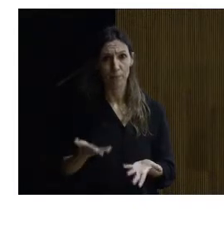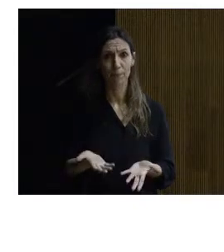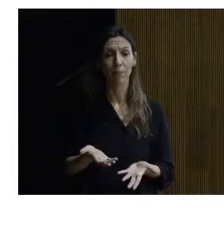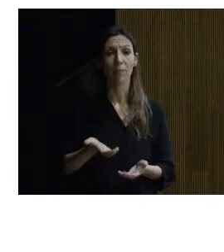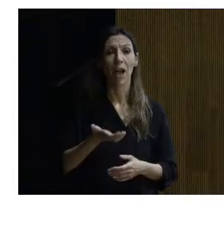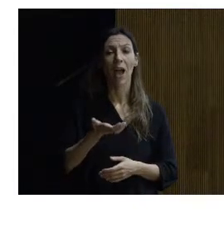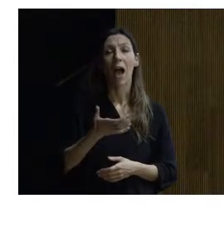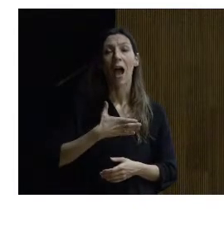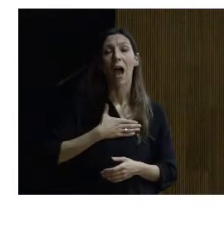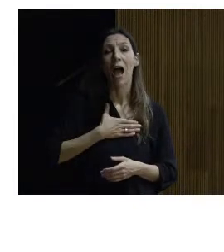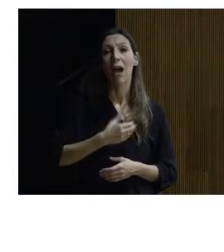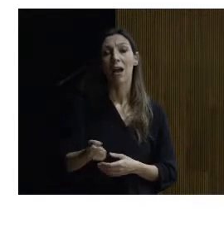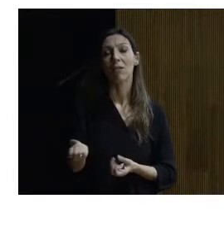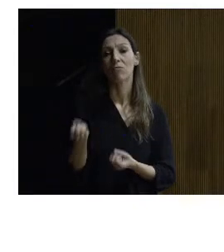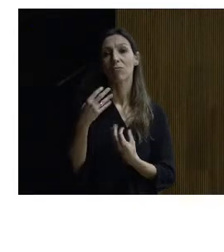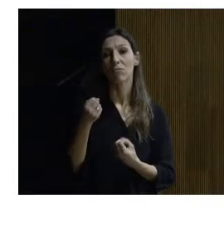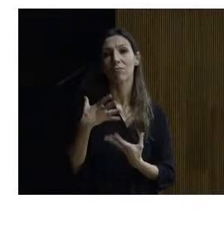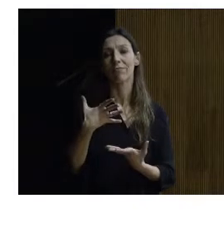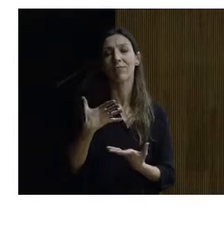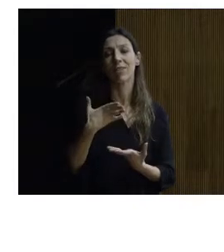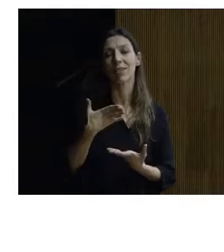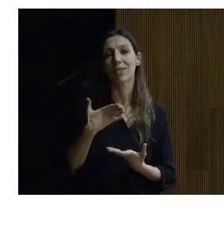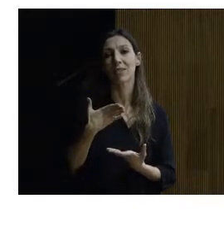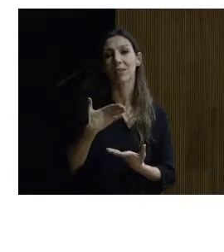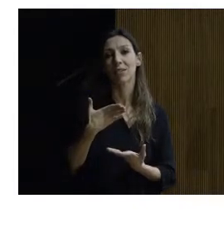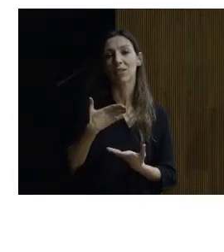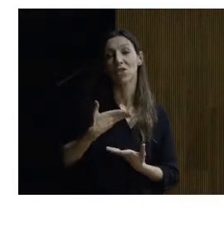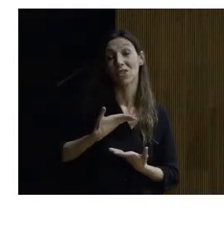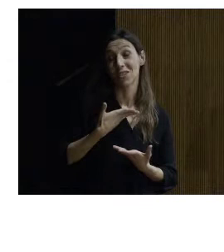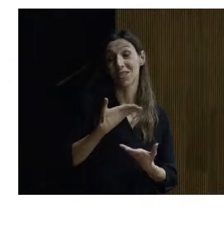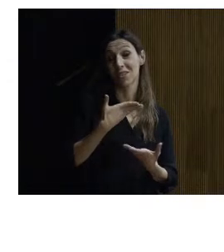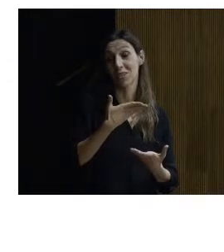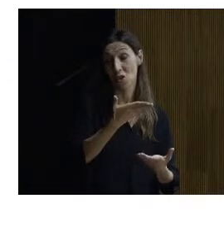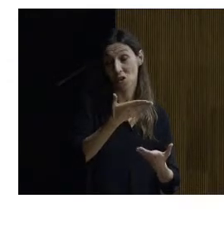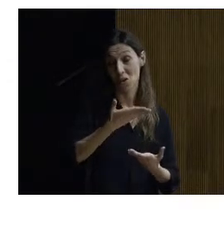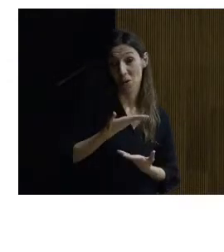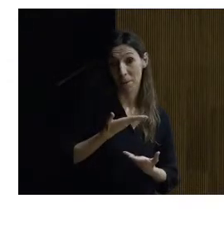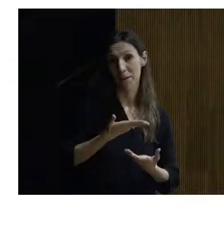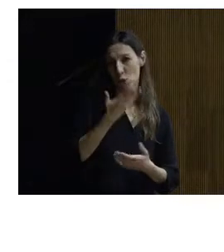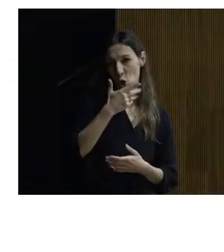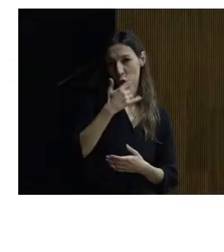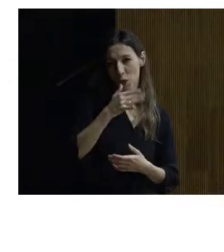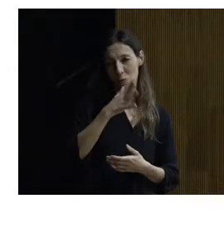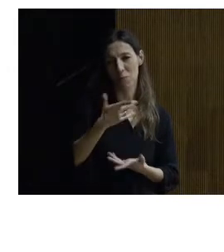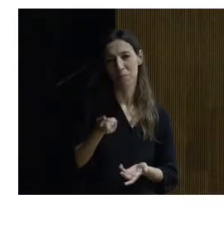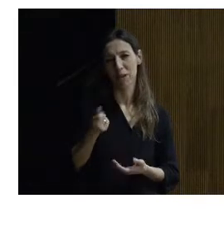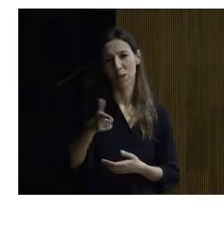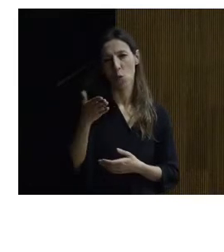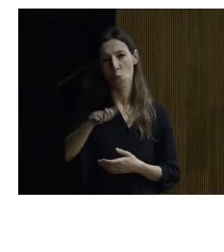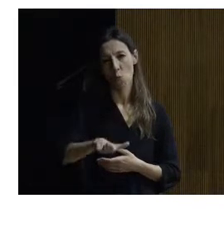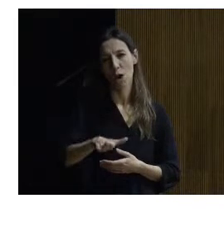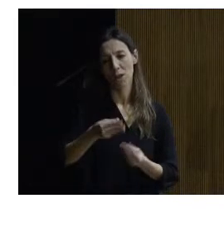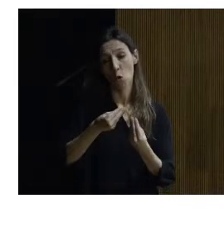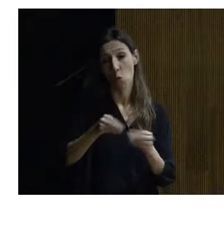municipio yo os invito a que lo conozcáis porque decía que aquí sus vecinos tenían la muerte del huevo o bien morían